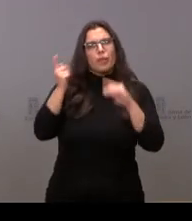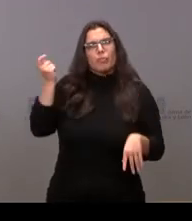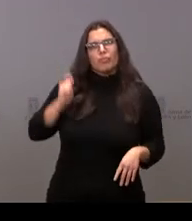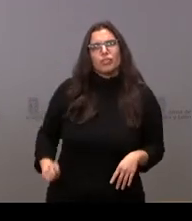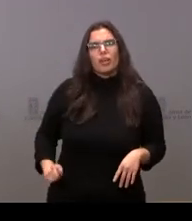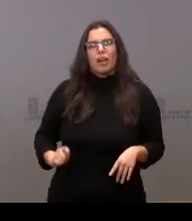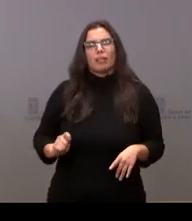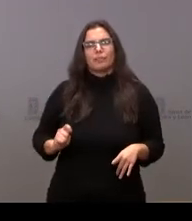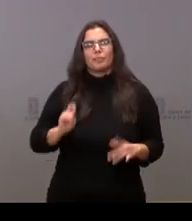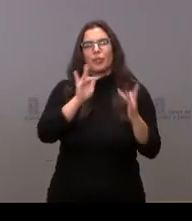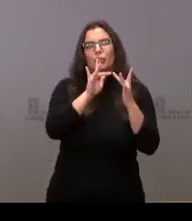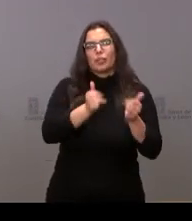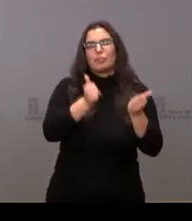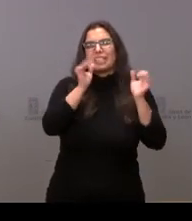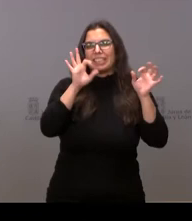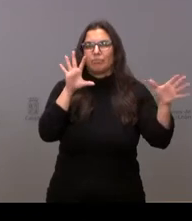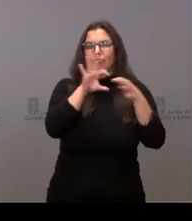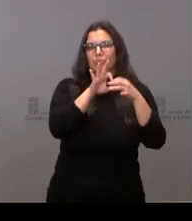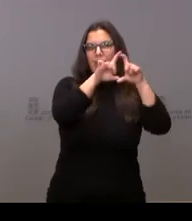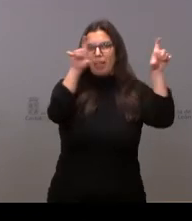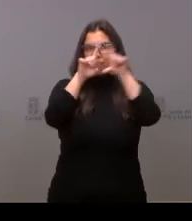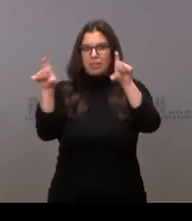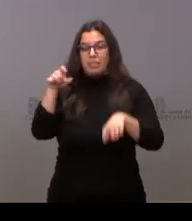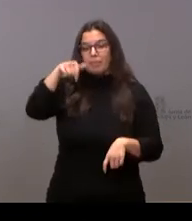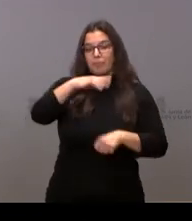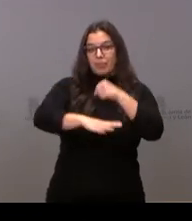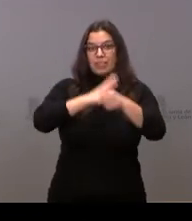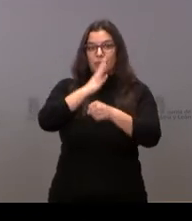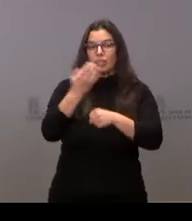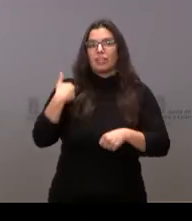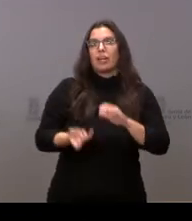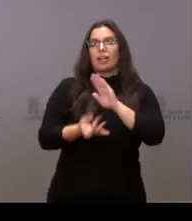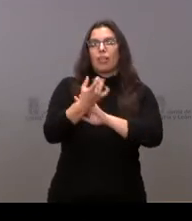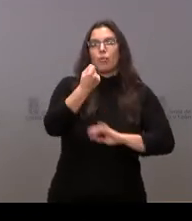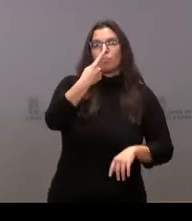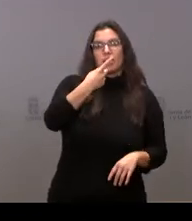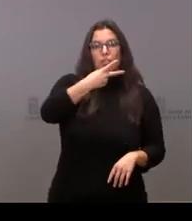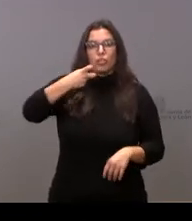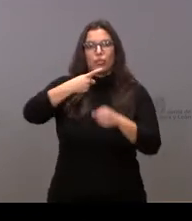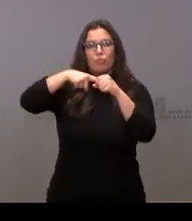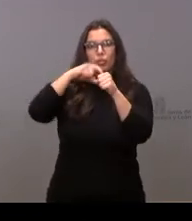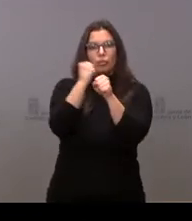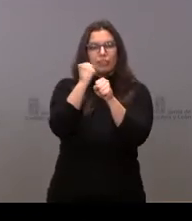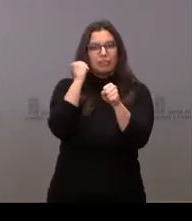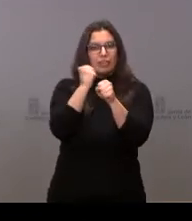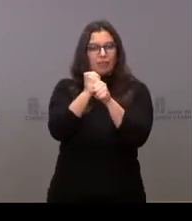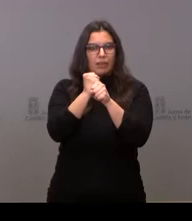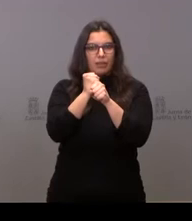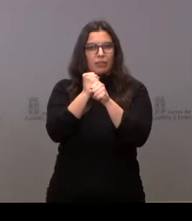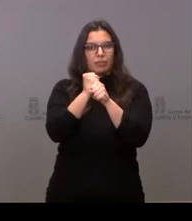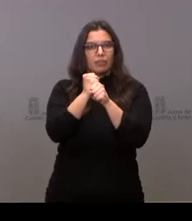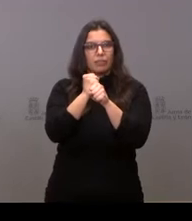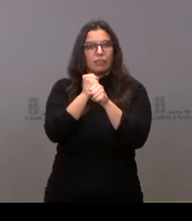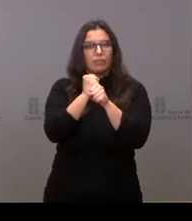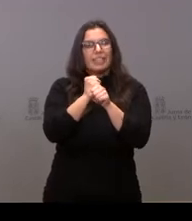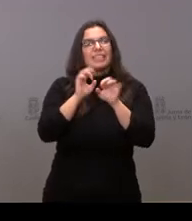cercana a las empresas. Esta legislatura hemos generado 1.200 puestos de trabajo, de puestos